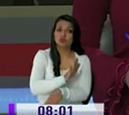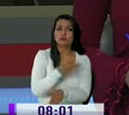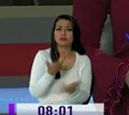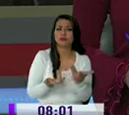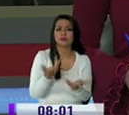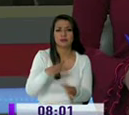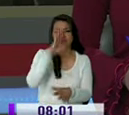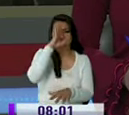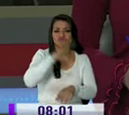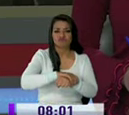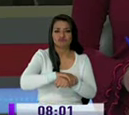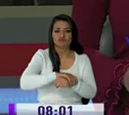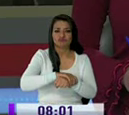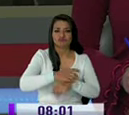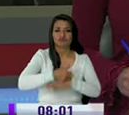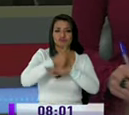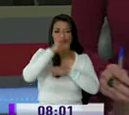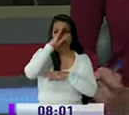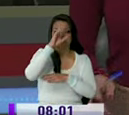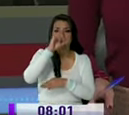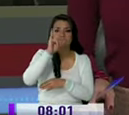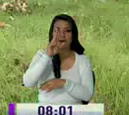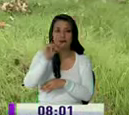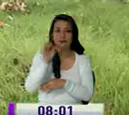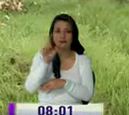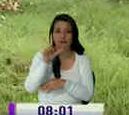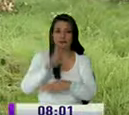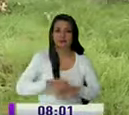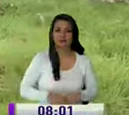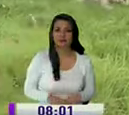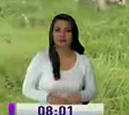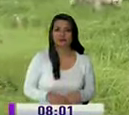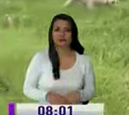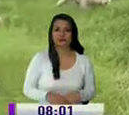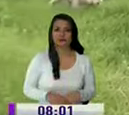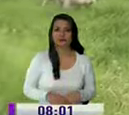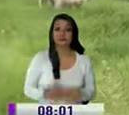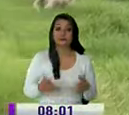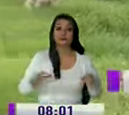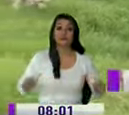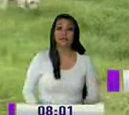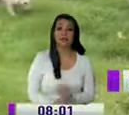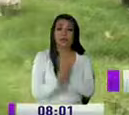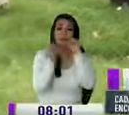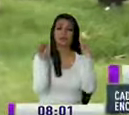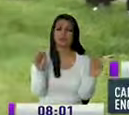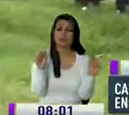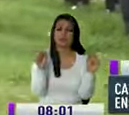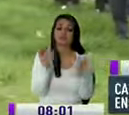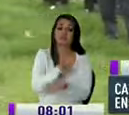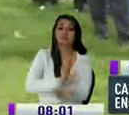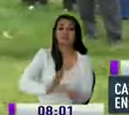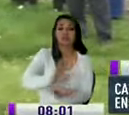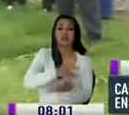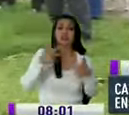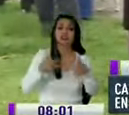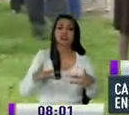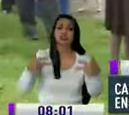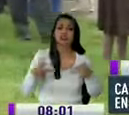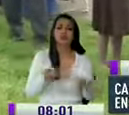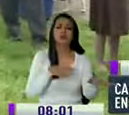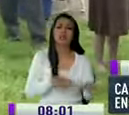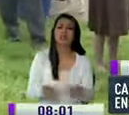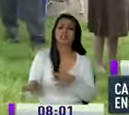sospechoso fue detenido por agentes de la RINACER. Llegaba el nuevo día. El movimiento en el barrio Santa Clara, arriba de